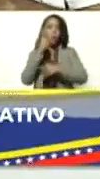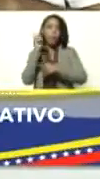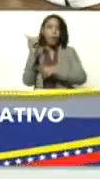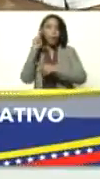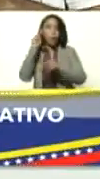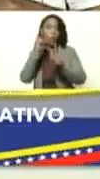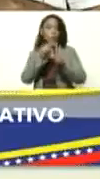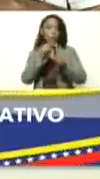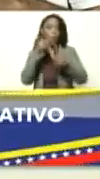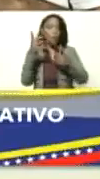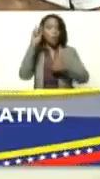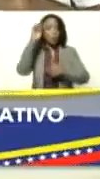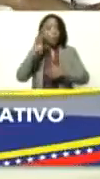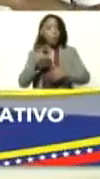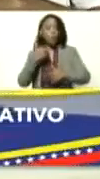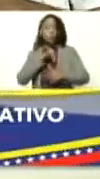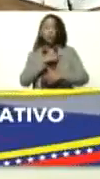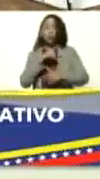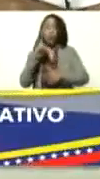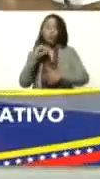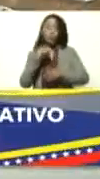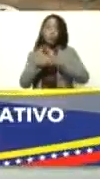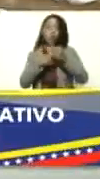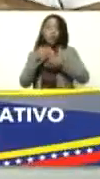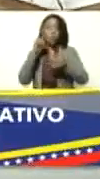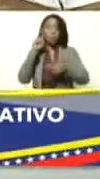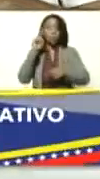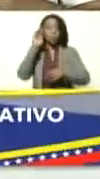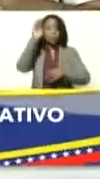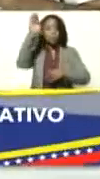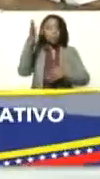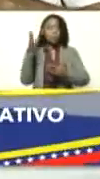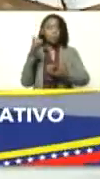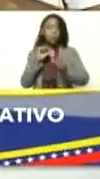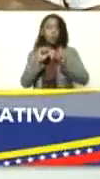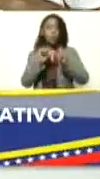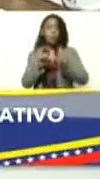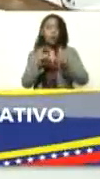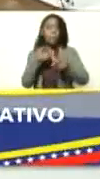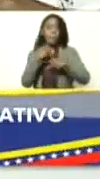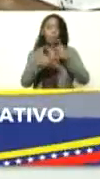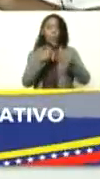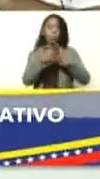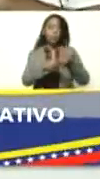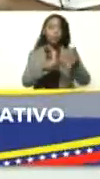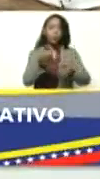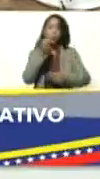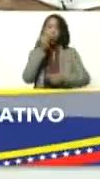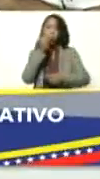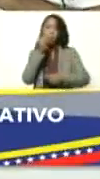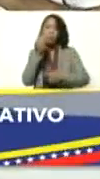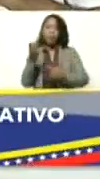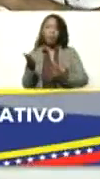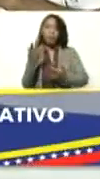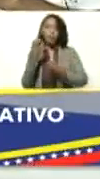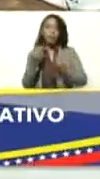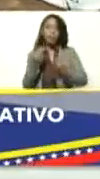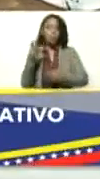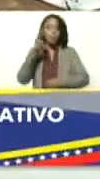metas que a diario nosotros nos trazamos para seguir con la producción de alimentos que tanto